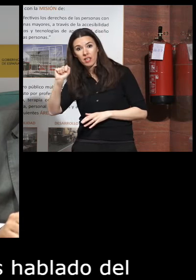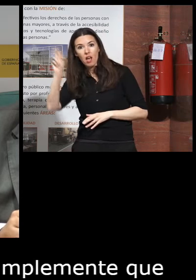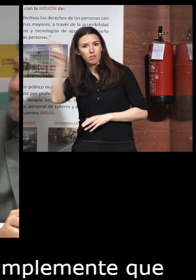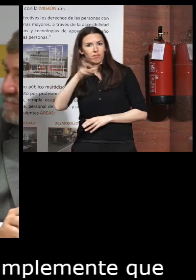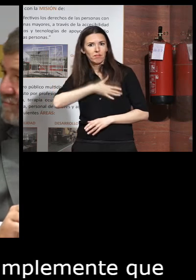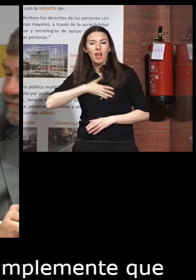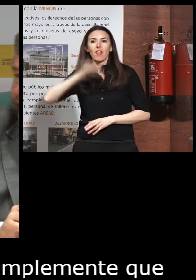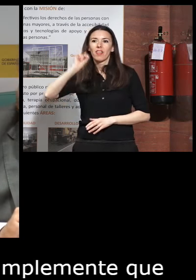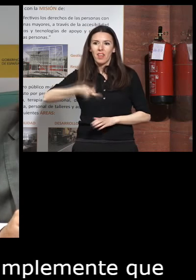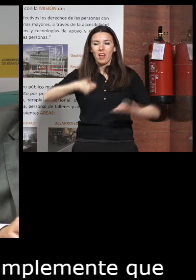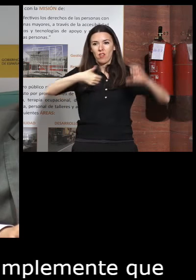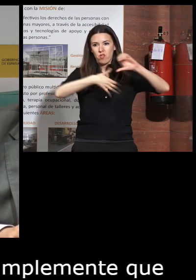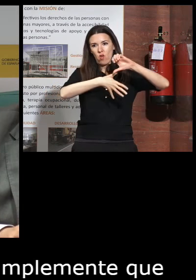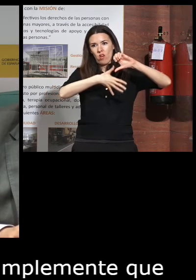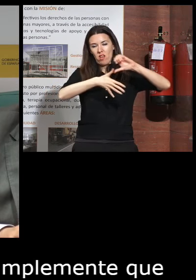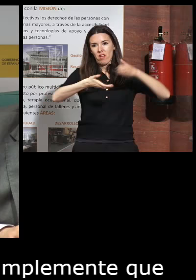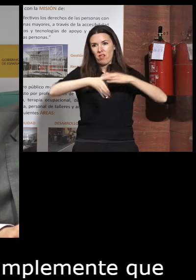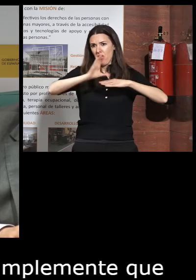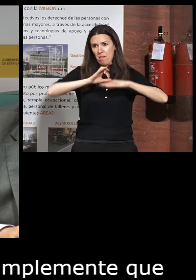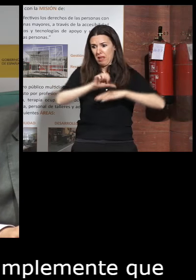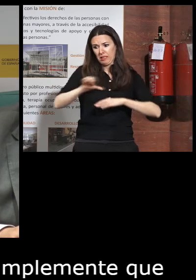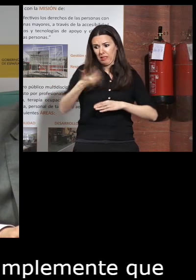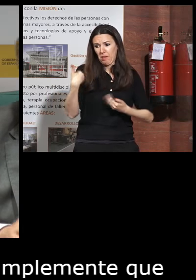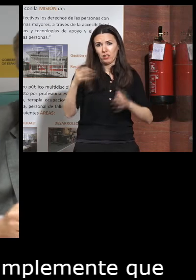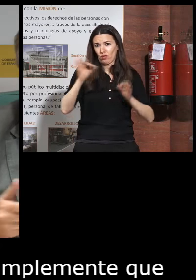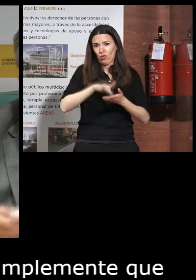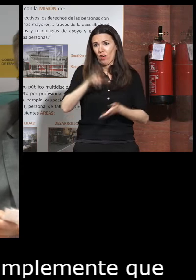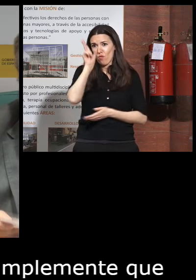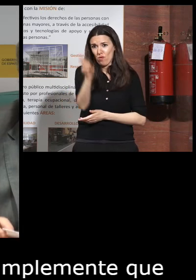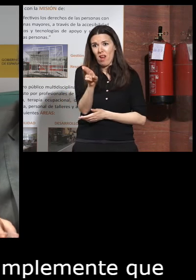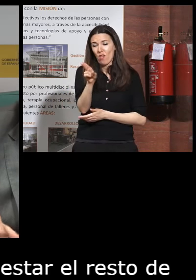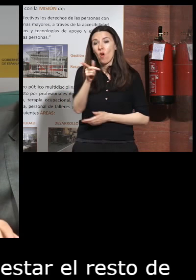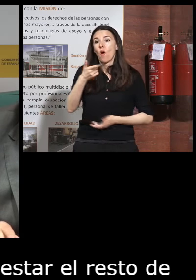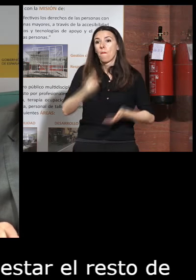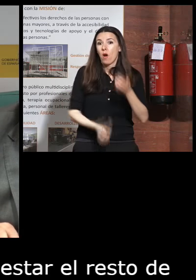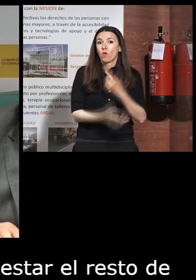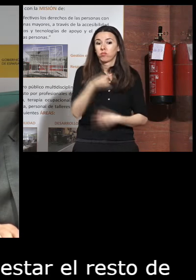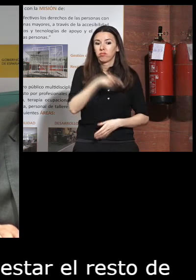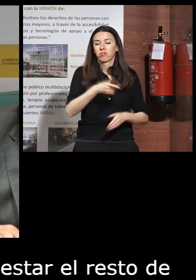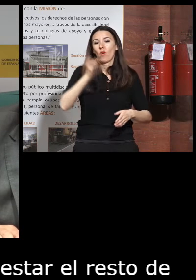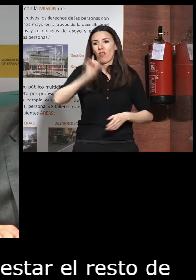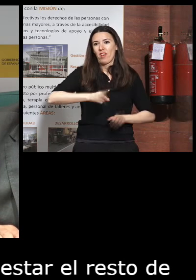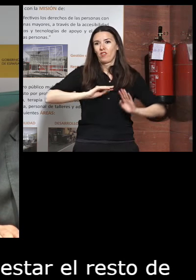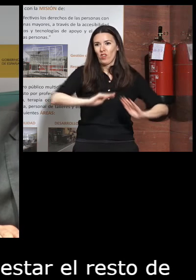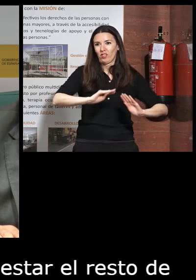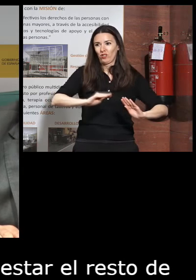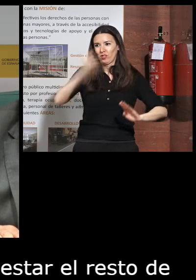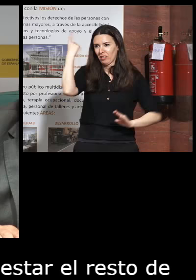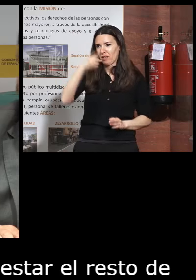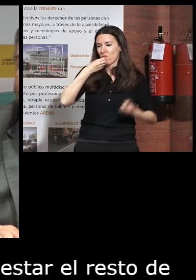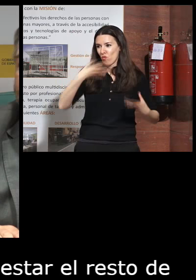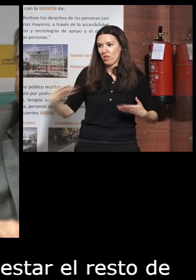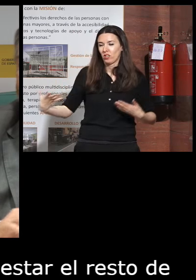la directora del CIAPAT hasta hace unas semanas que se ha jubilado pero desde el origen estaba ya de directora del CIAPAT como sabéis muy bien todos